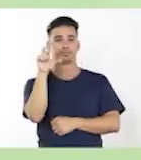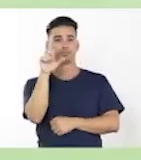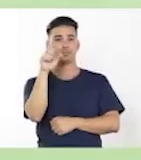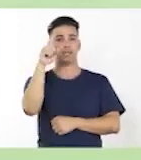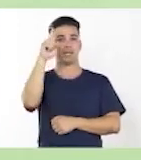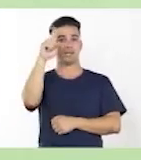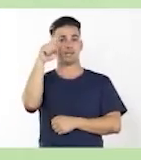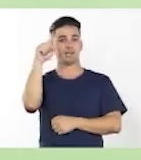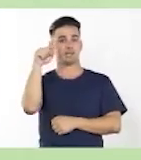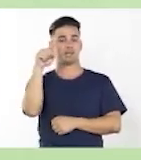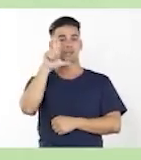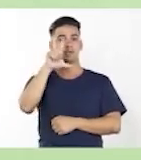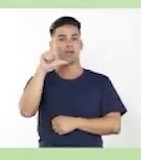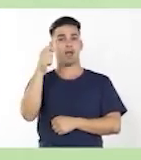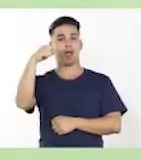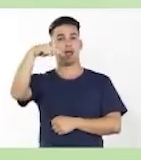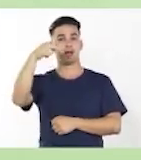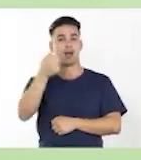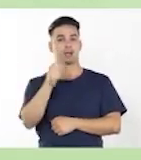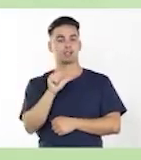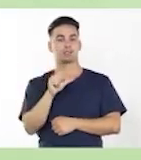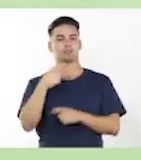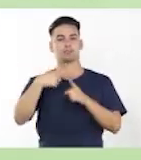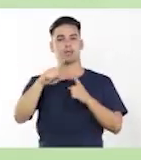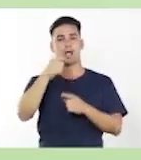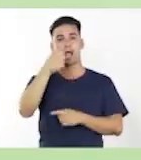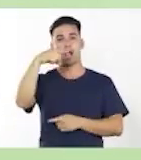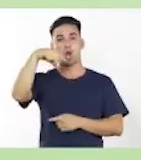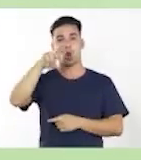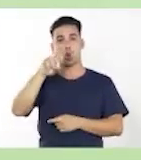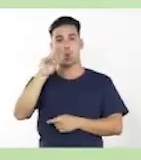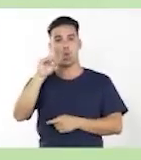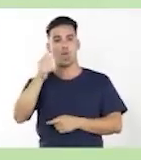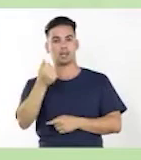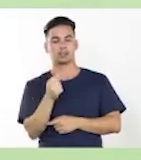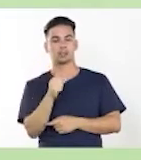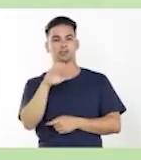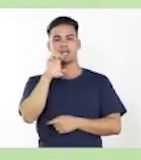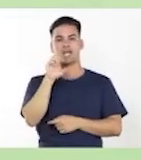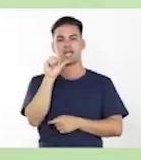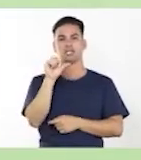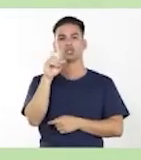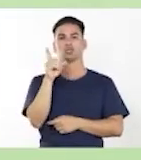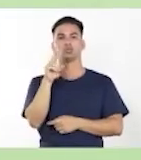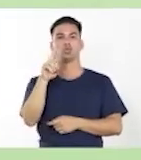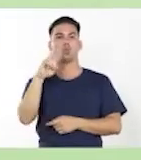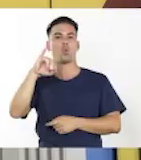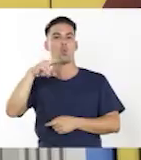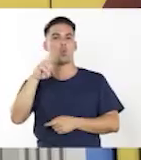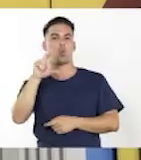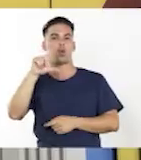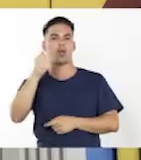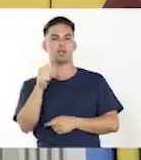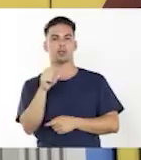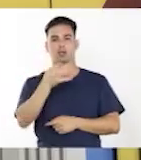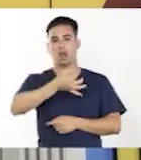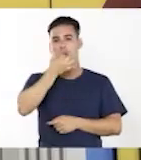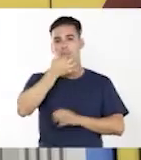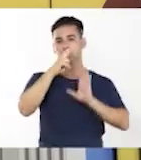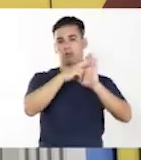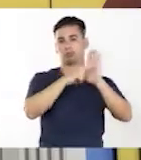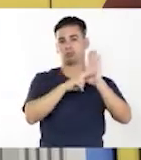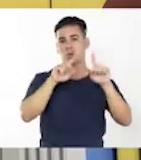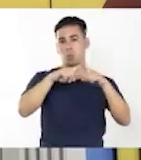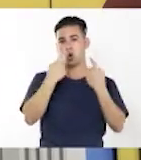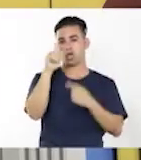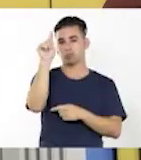acentuadas. Y explique en qué caso y por qué se acentúa. Bien, en